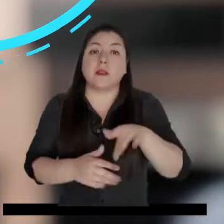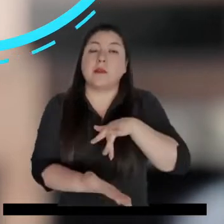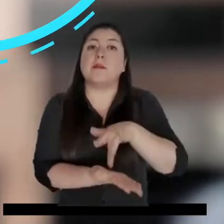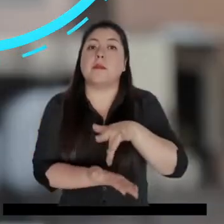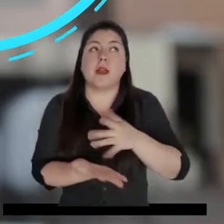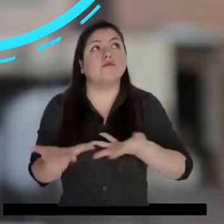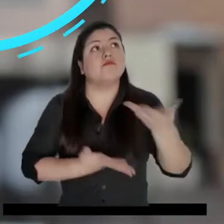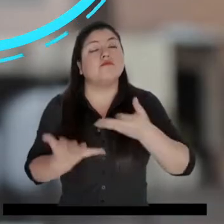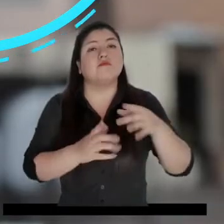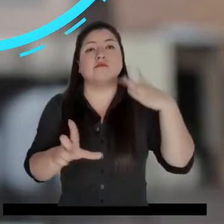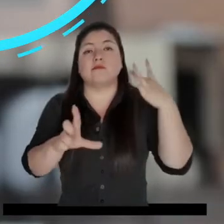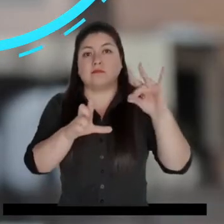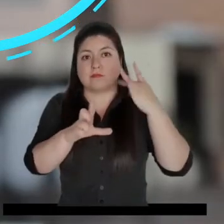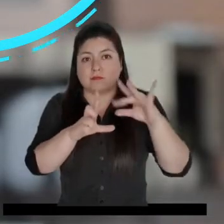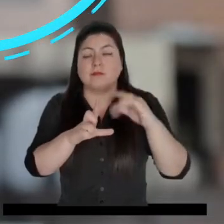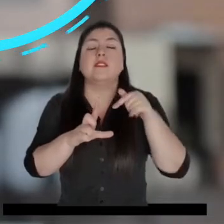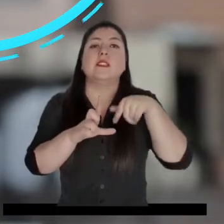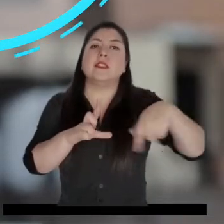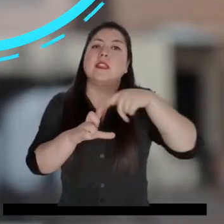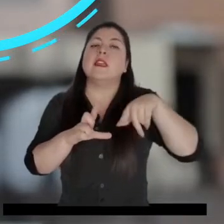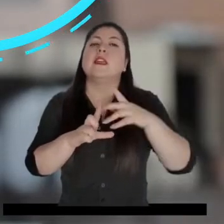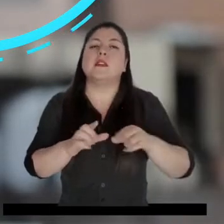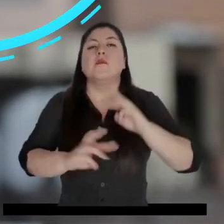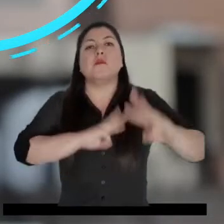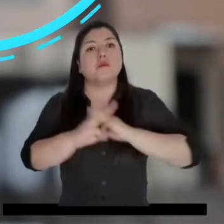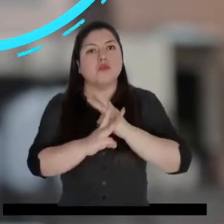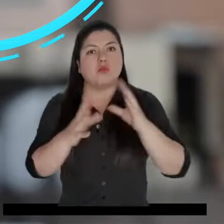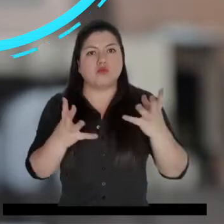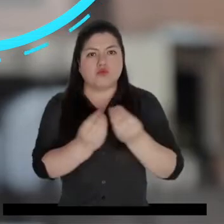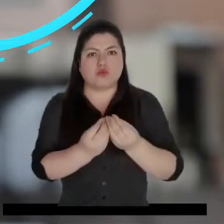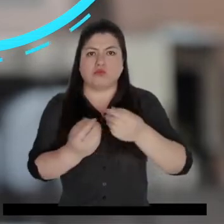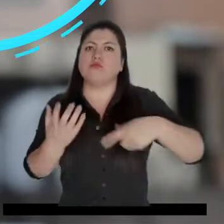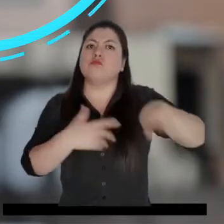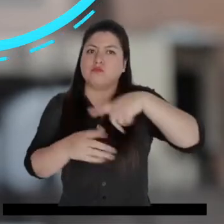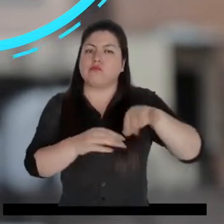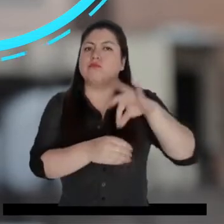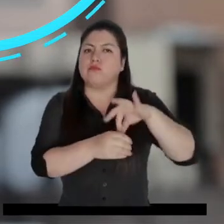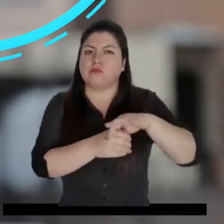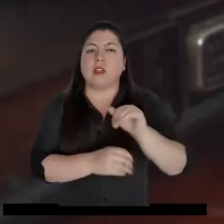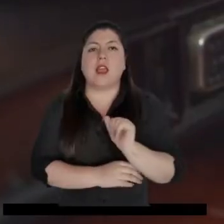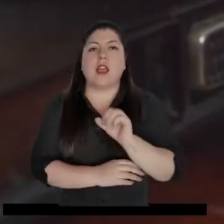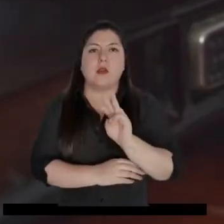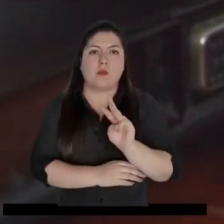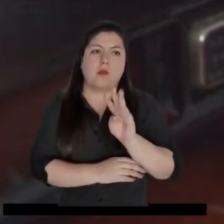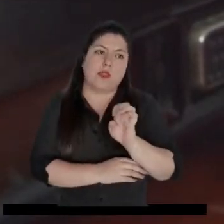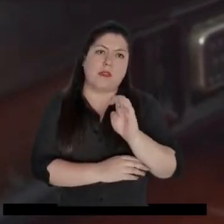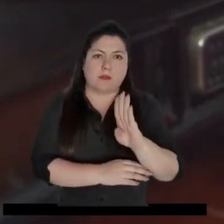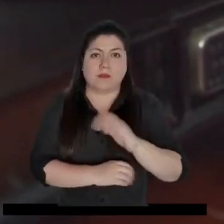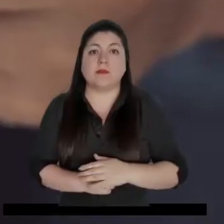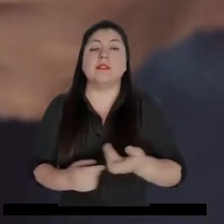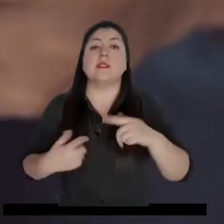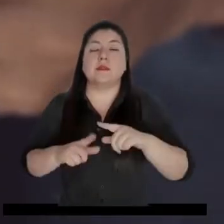y Perú. Hemos participado en conversatorios digitales, como el organizado por la Asociación Mundial de Cuerpos Electorales, AWEP. Finalmente, la